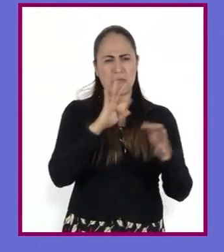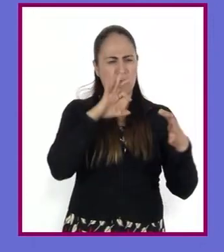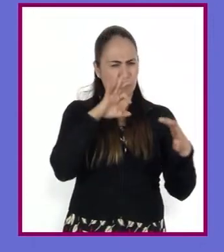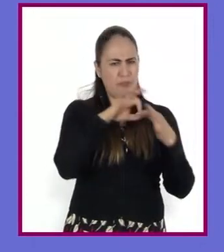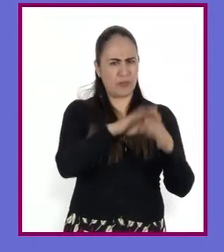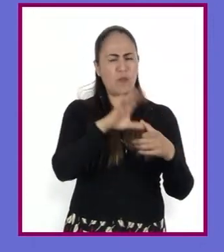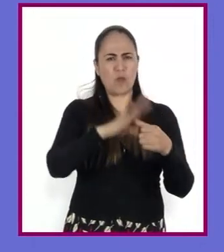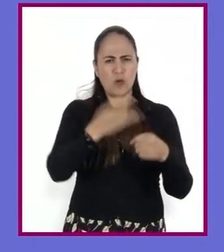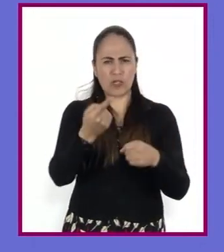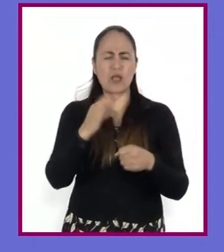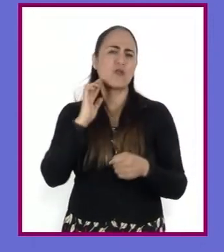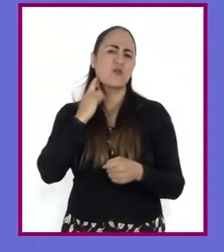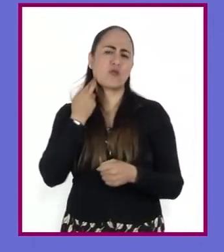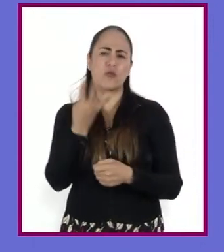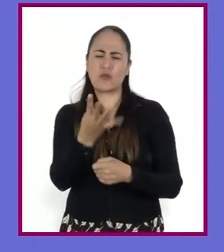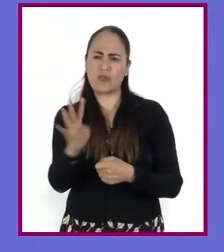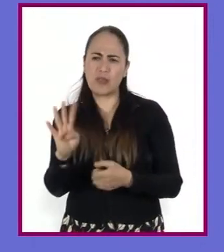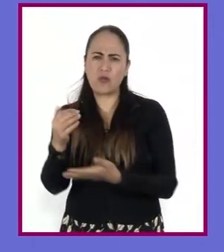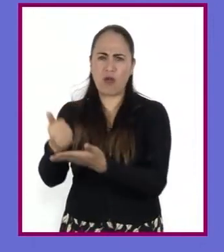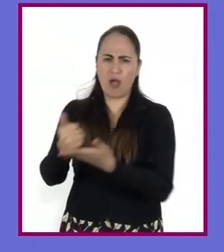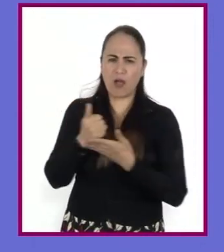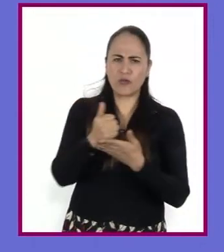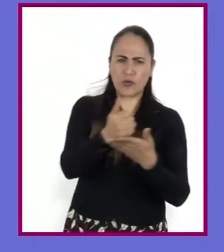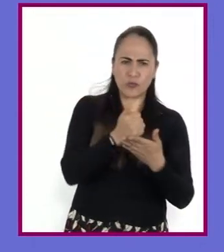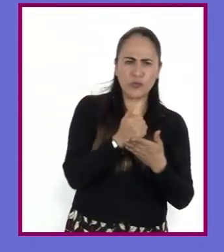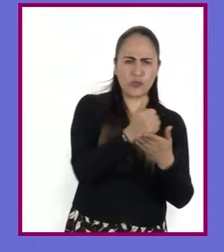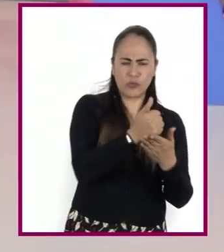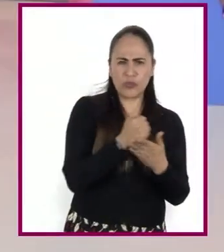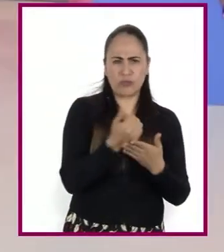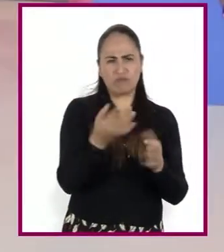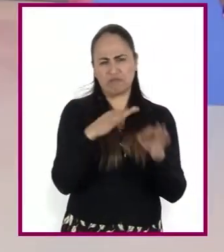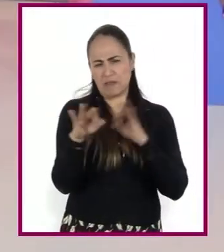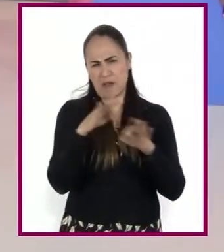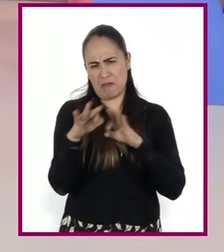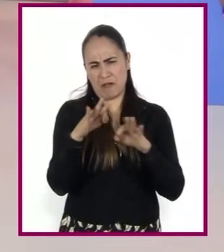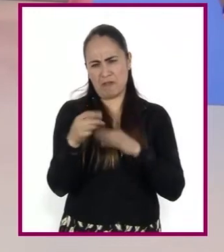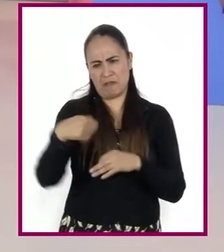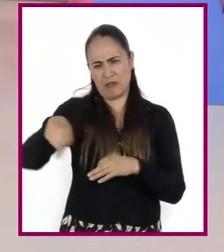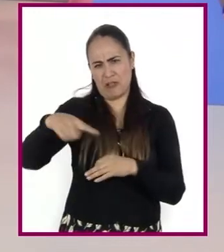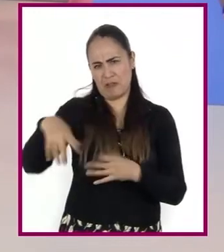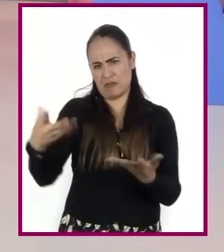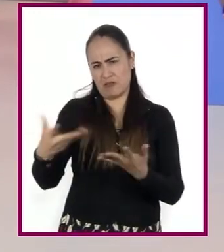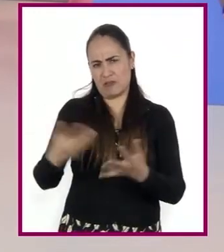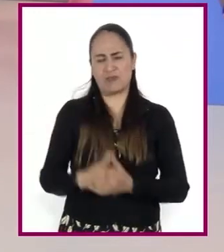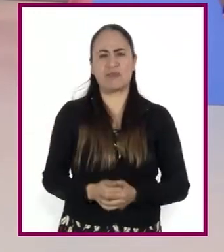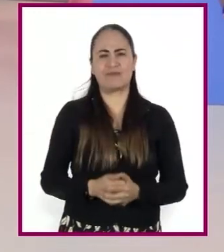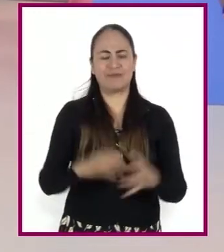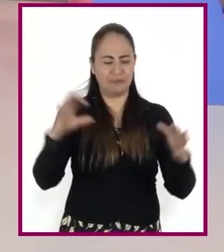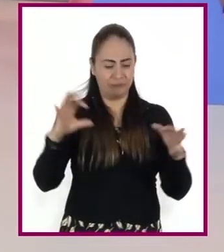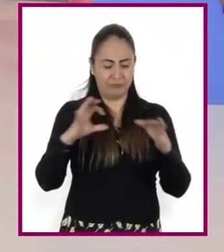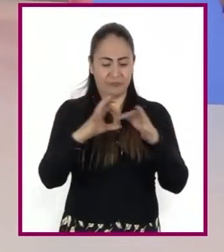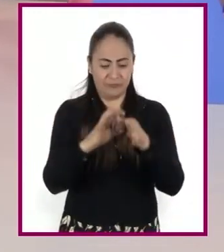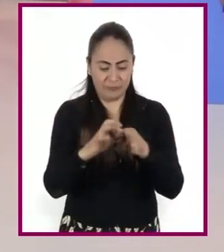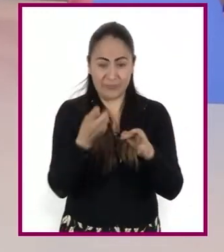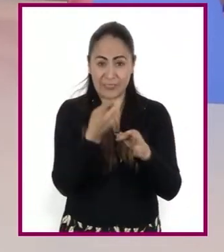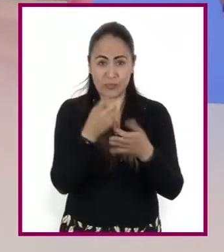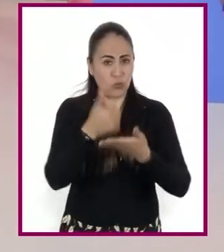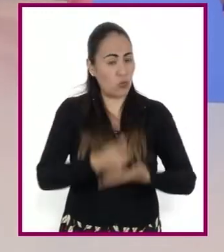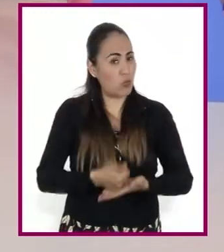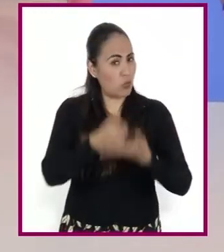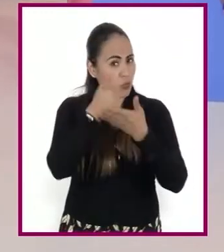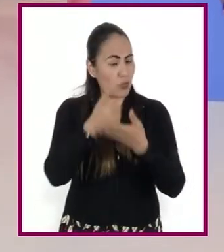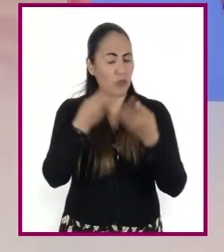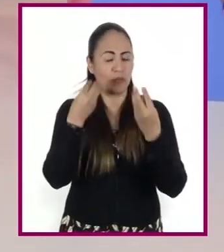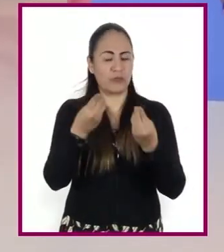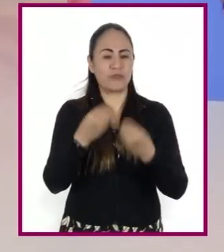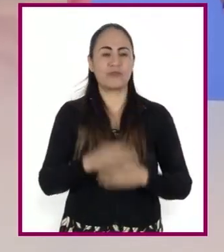los robots nos ayudan en ciertos trabajos. Como observaron, los conectores son de gran ayuda. Ahora